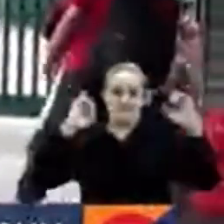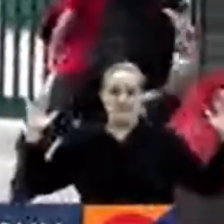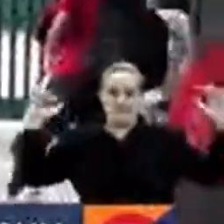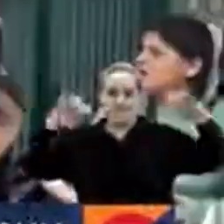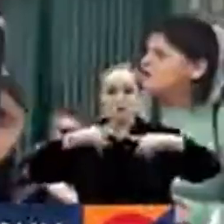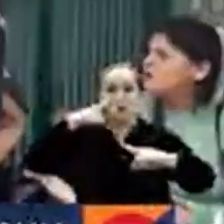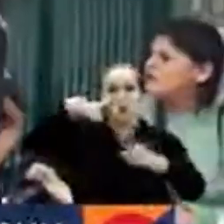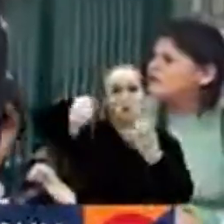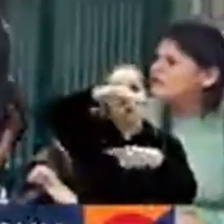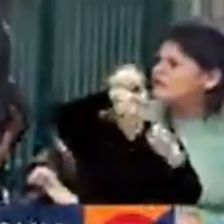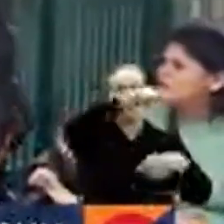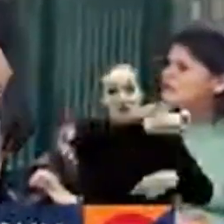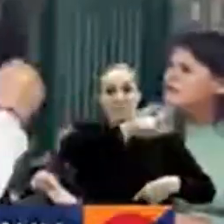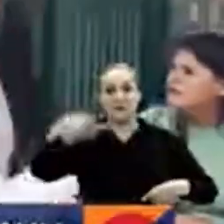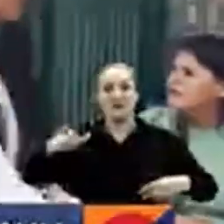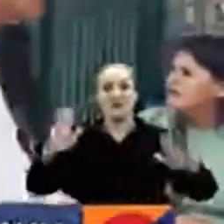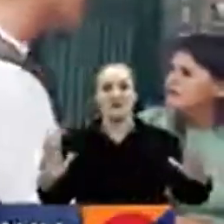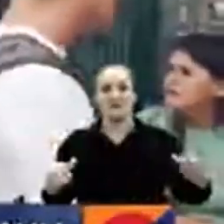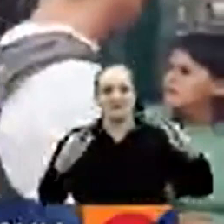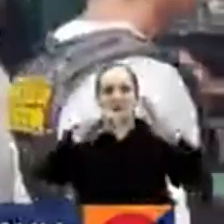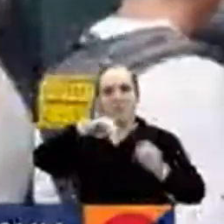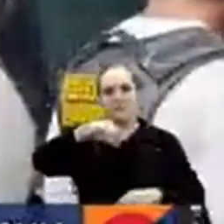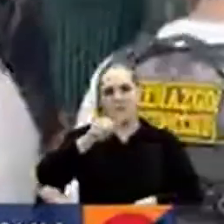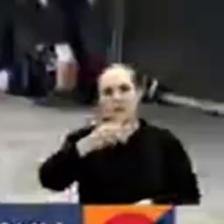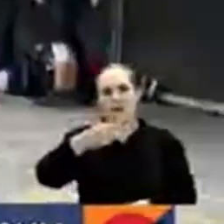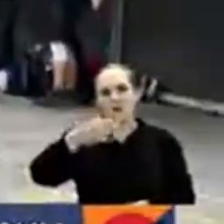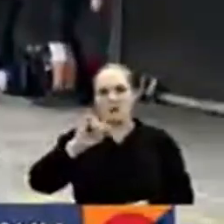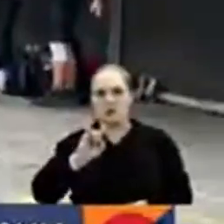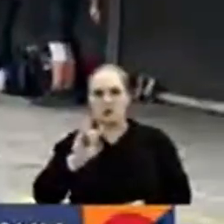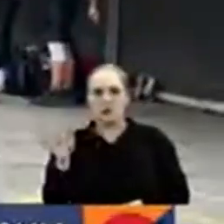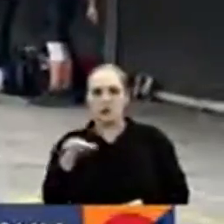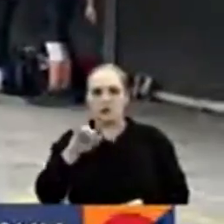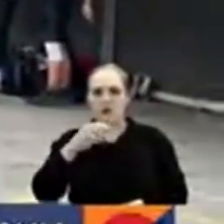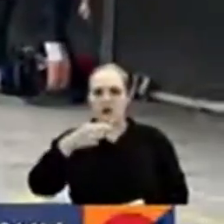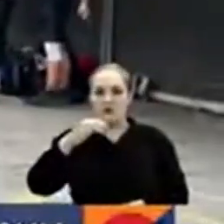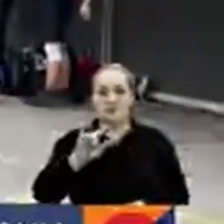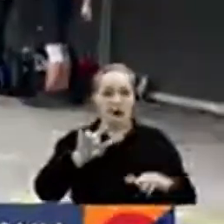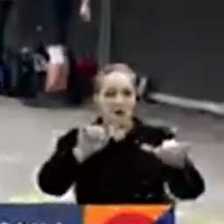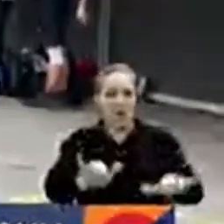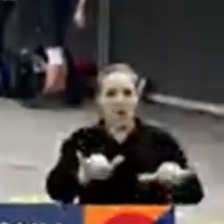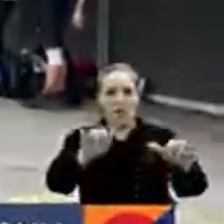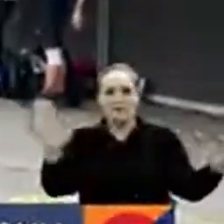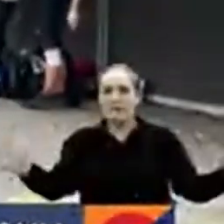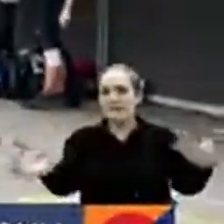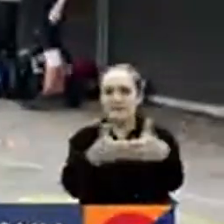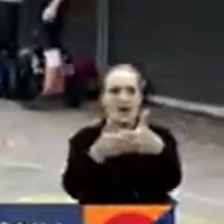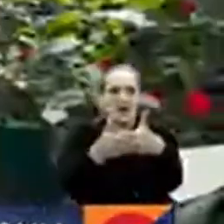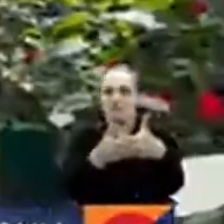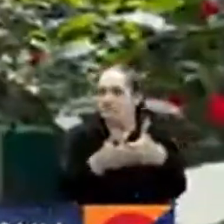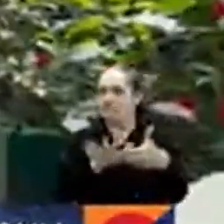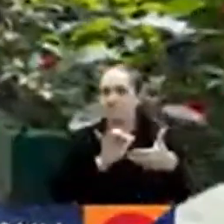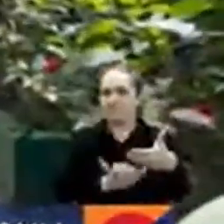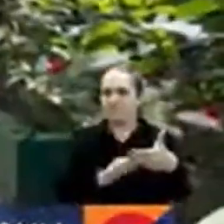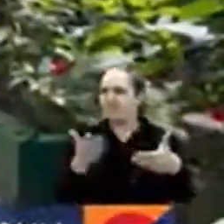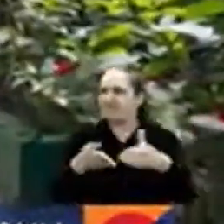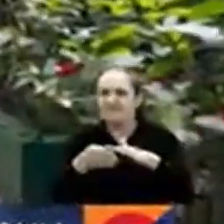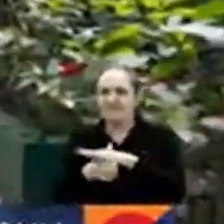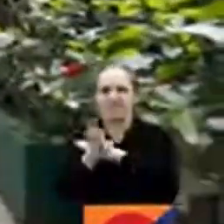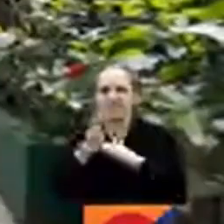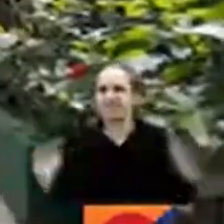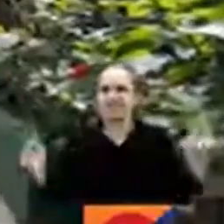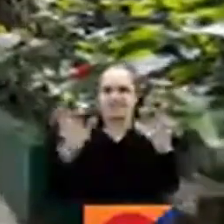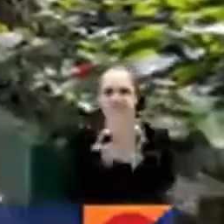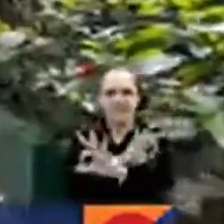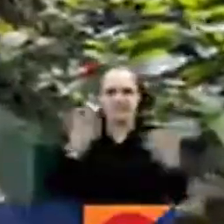turistas cerca de Machu Picchu fueron rescatados luego de quedar varados por el cierre por tiempo indefinido del ingreso a la zona